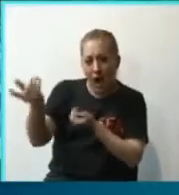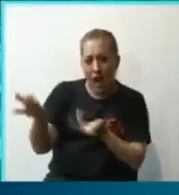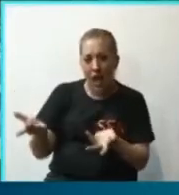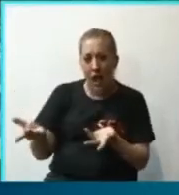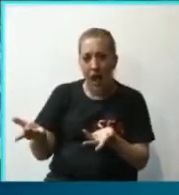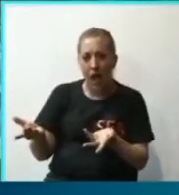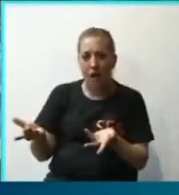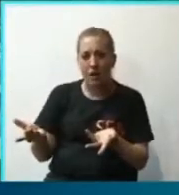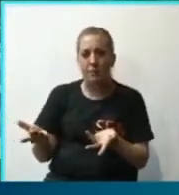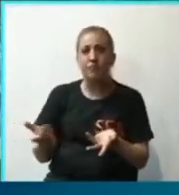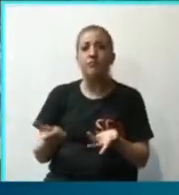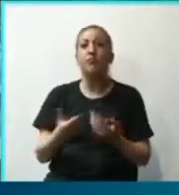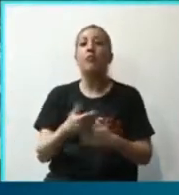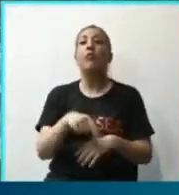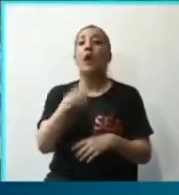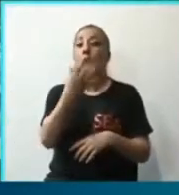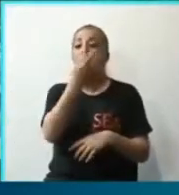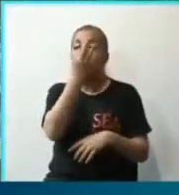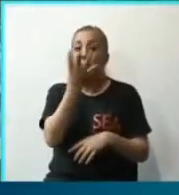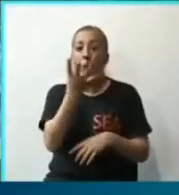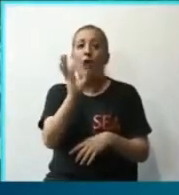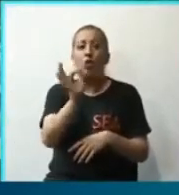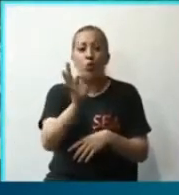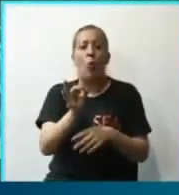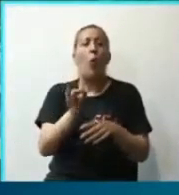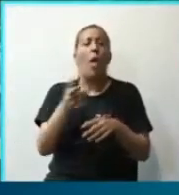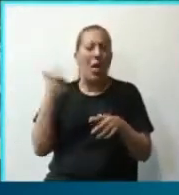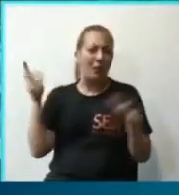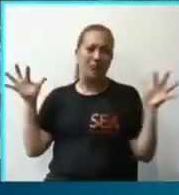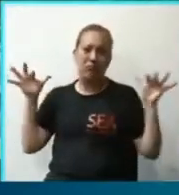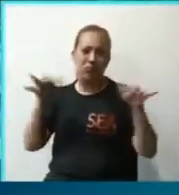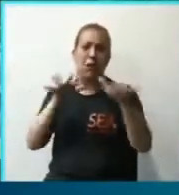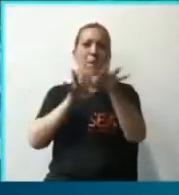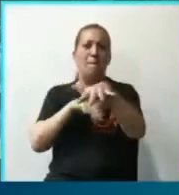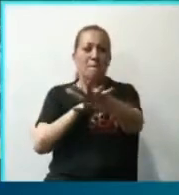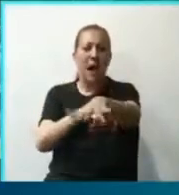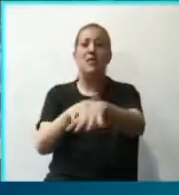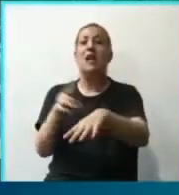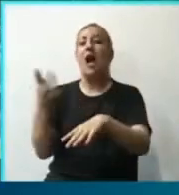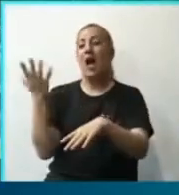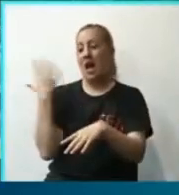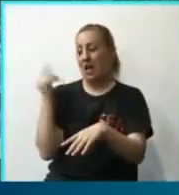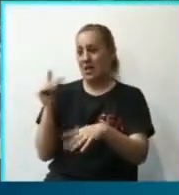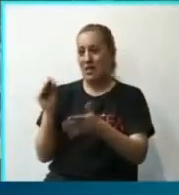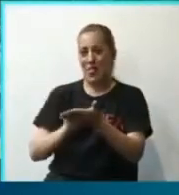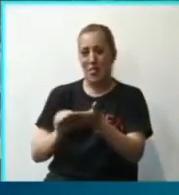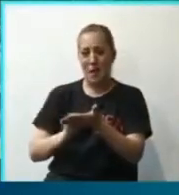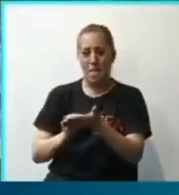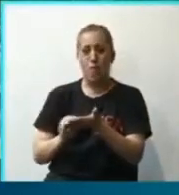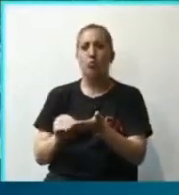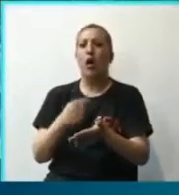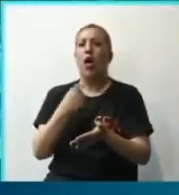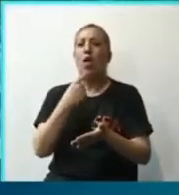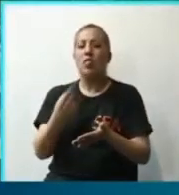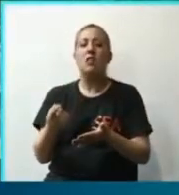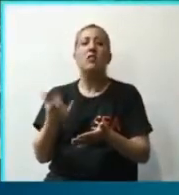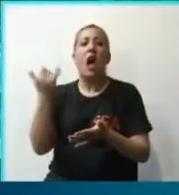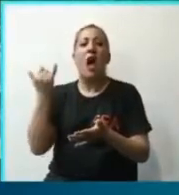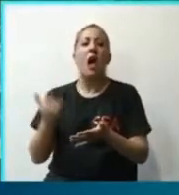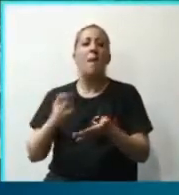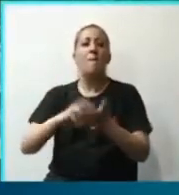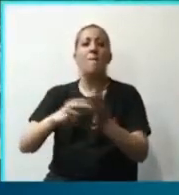24 de octubre vamos a movilizarlos. La diputada informante decía la ciudad de Buenos Aires tiene poco conflicto social.